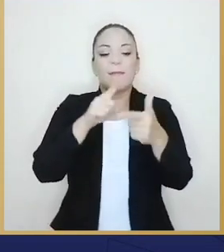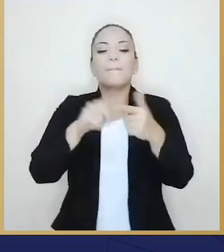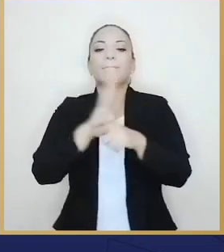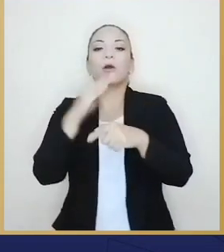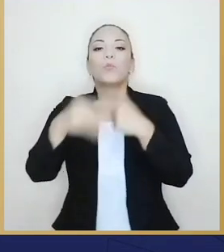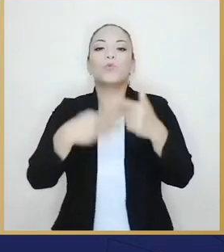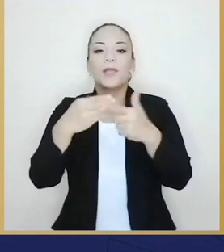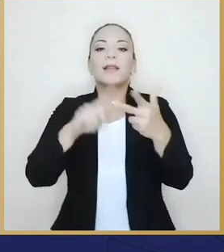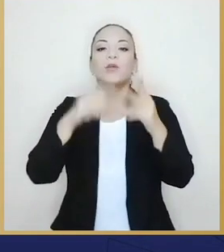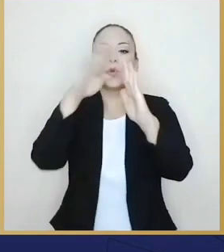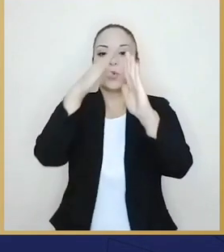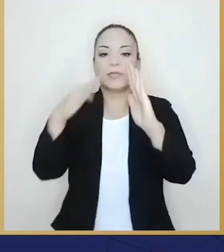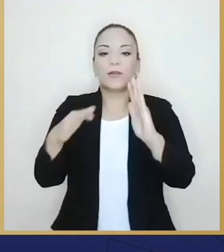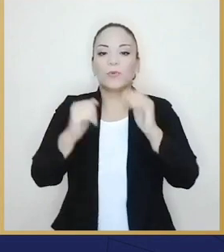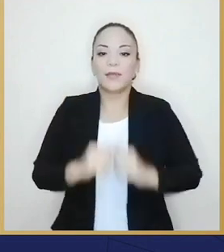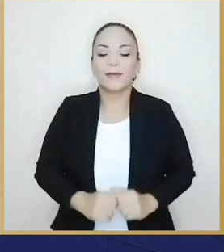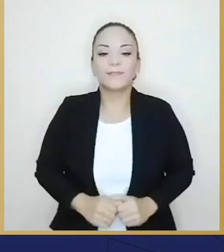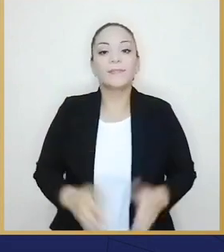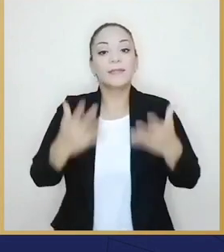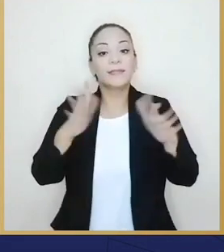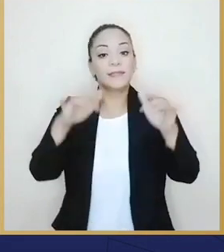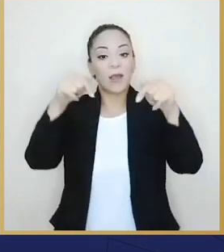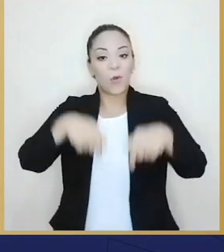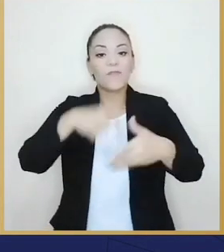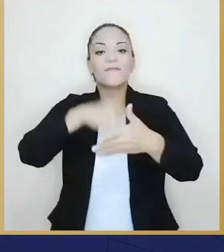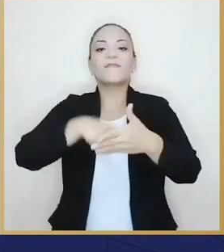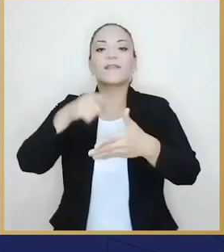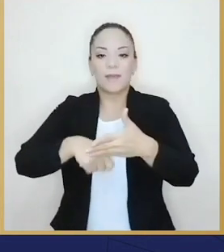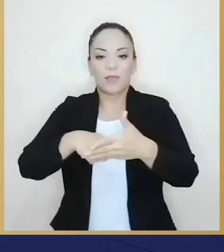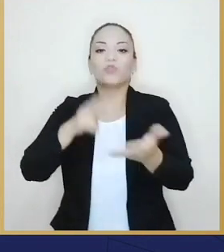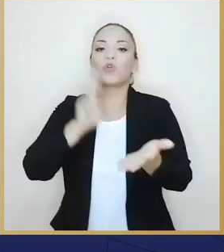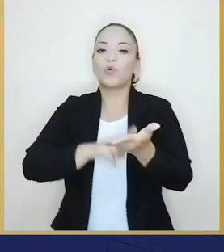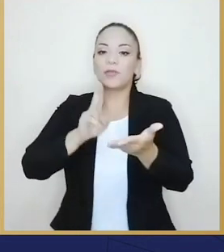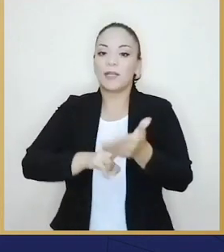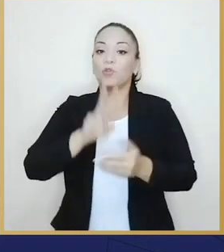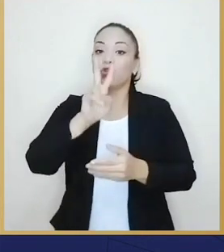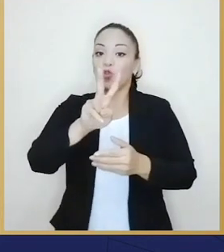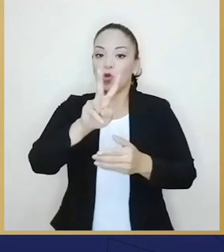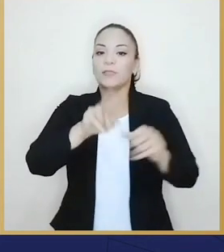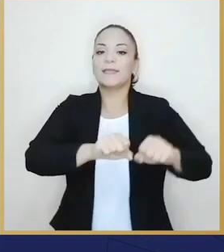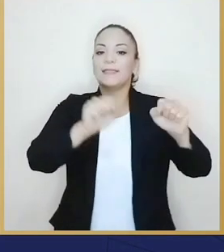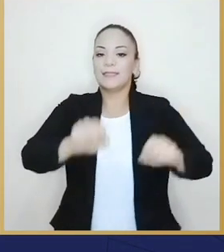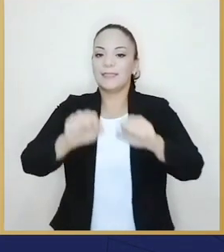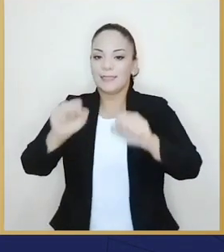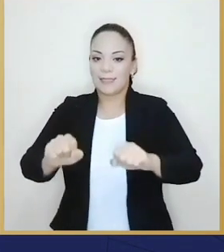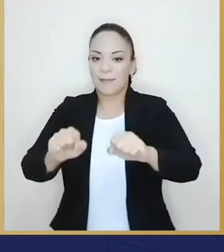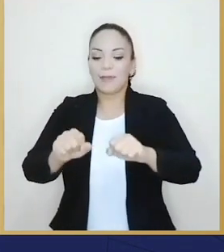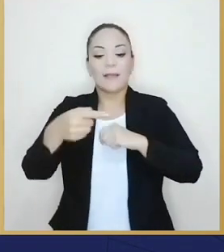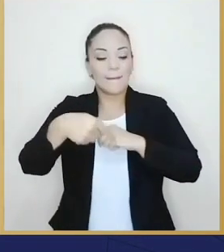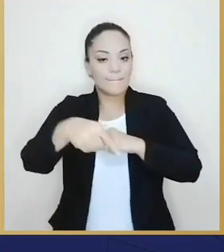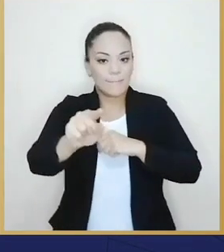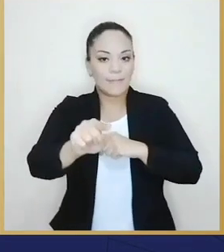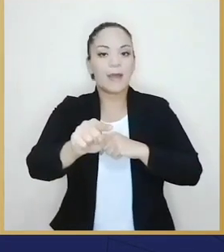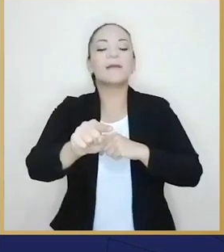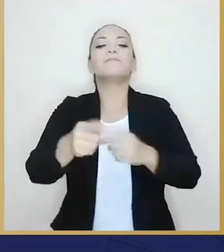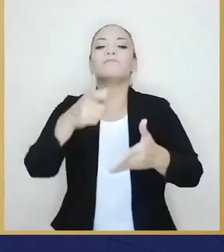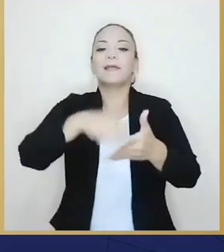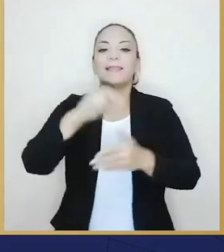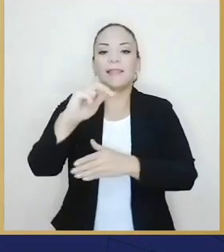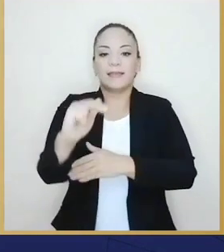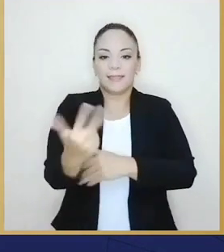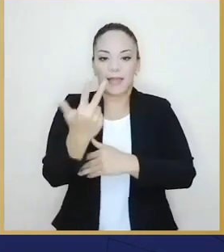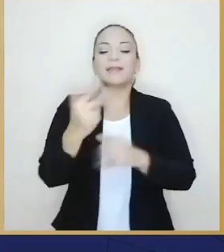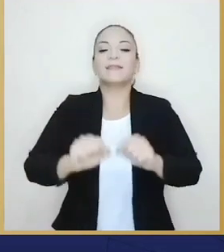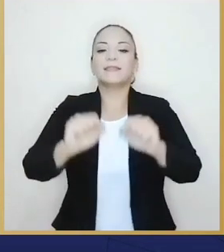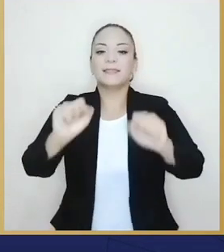de la República. Ya hoy están firmados los contratos de los dos primeros grandes sistemas y en los próximos días se formalizará el tercer